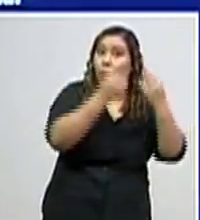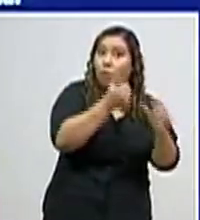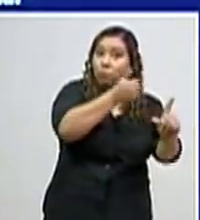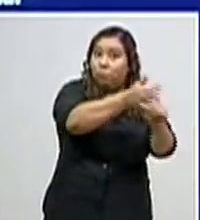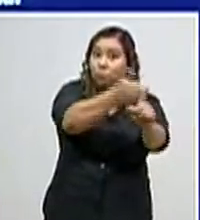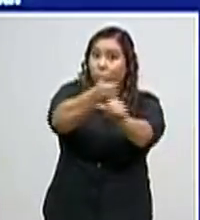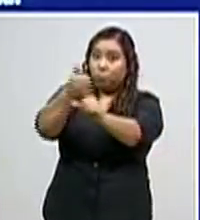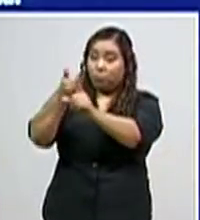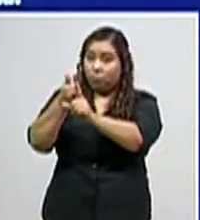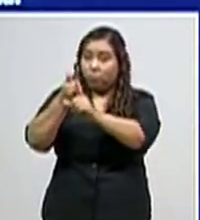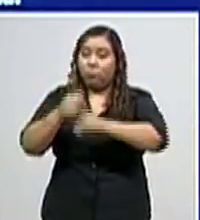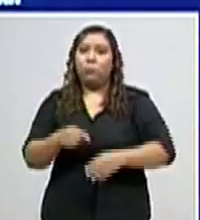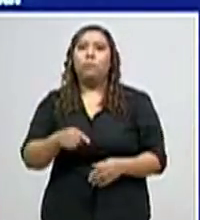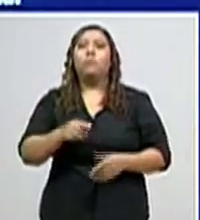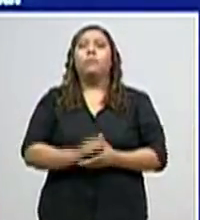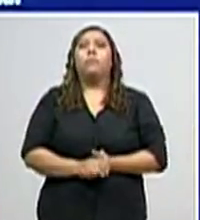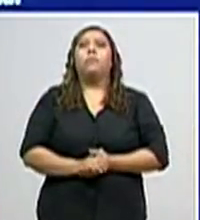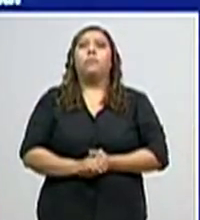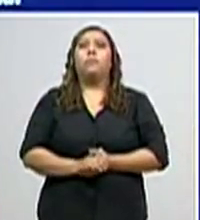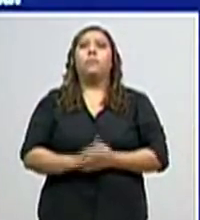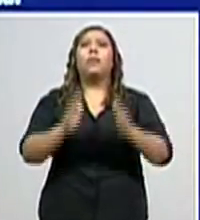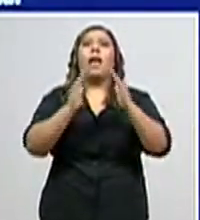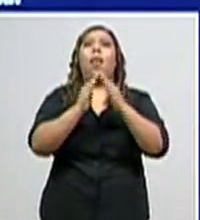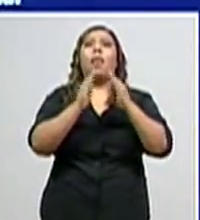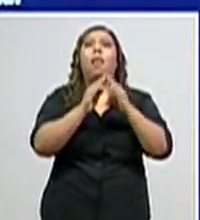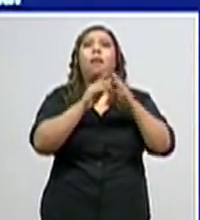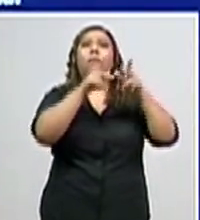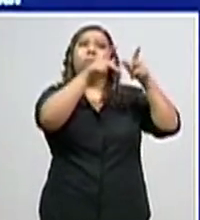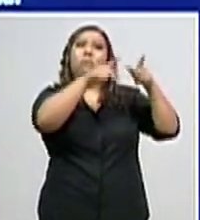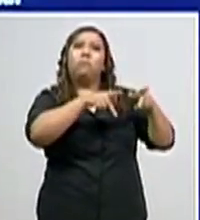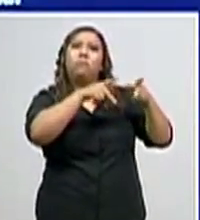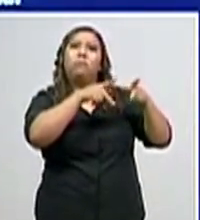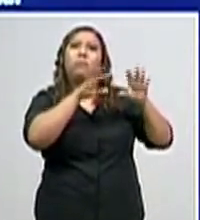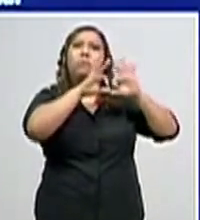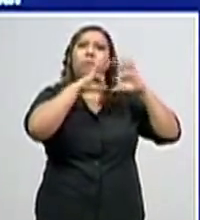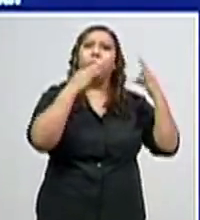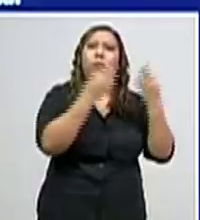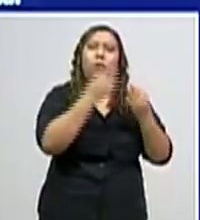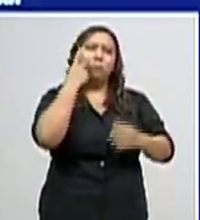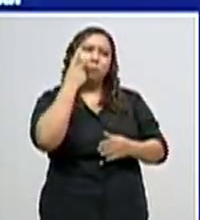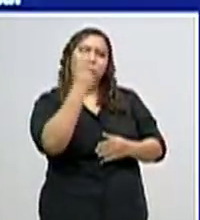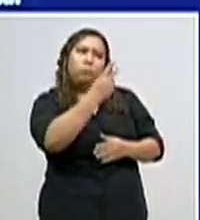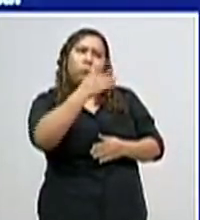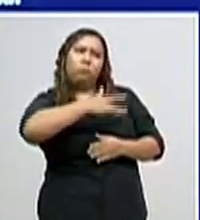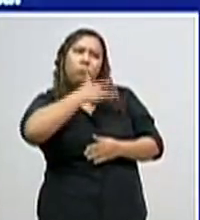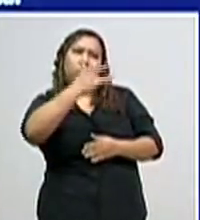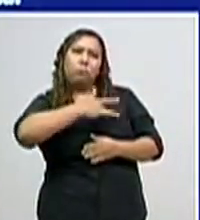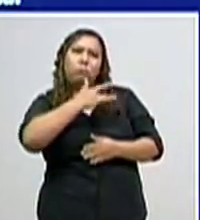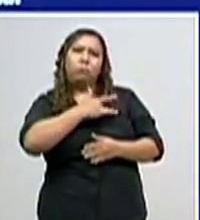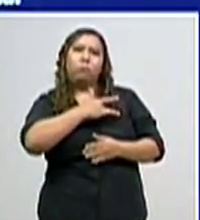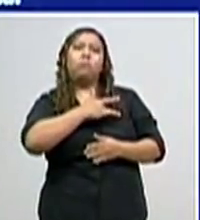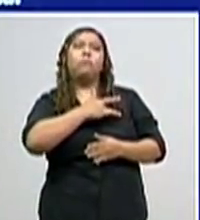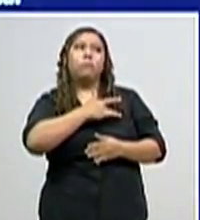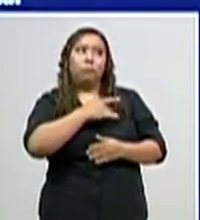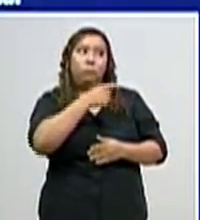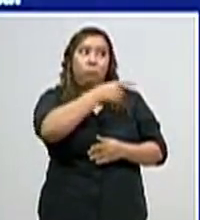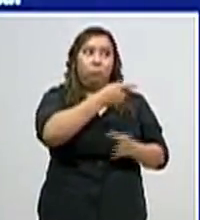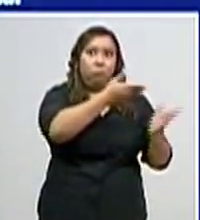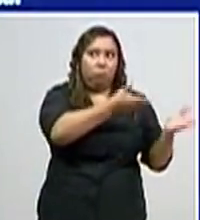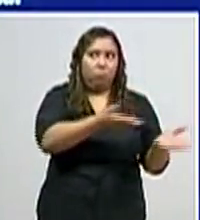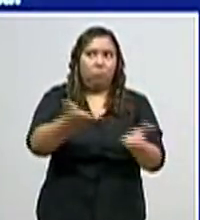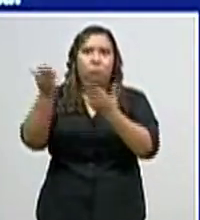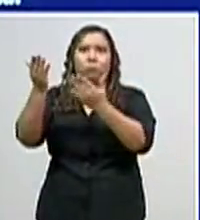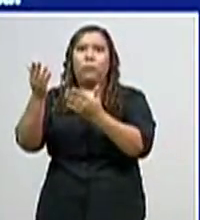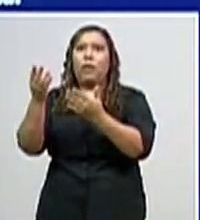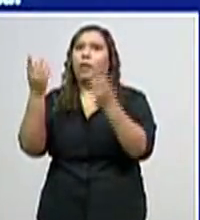estemos atentos de los síntomas que presentan las personas que nos rodean. Para poder llevarlas a tiempo a una atención médica y